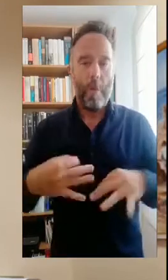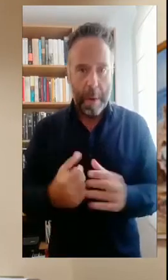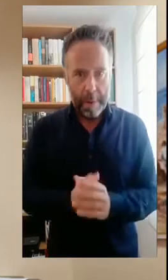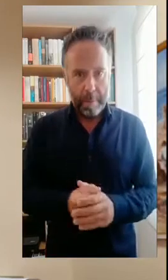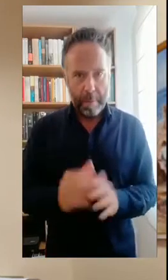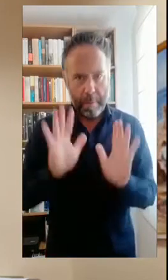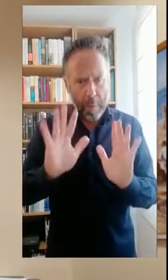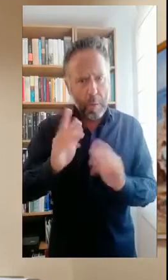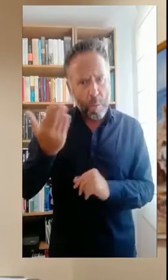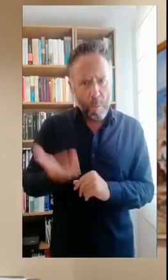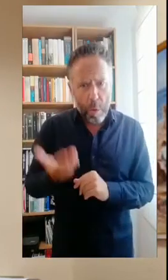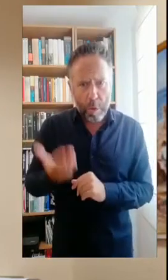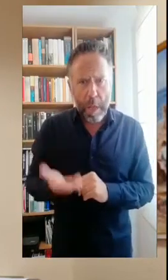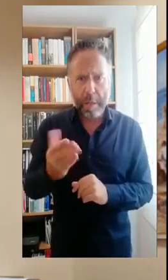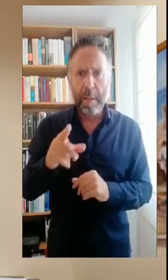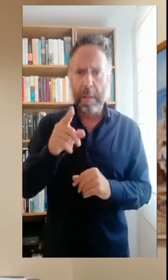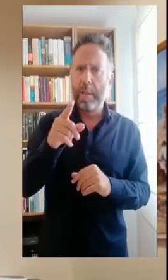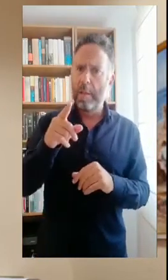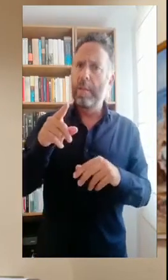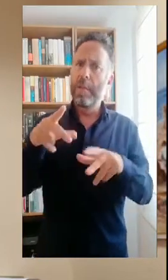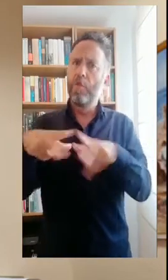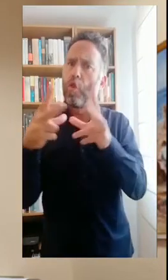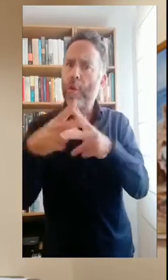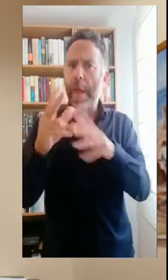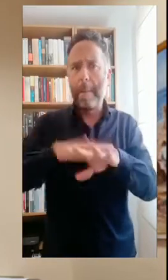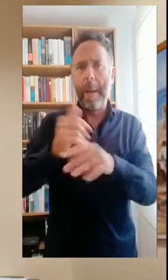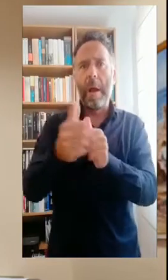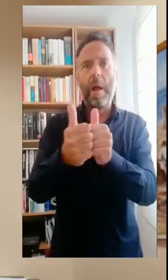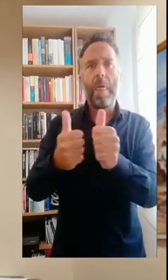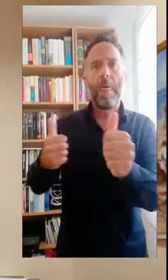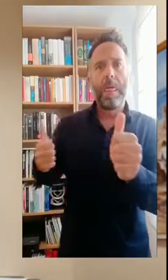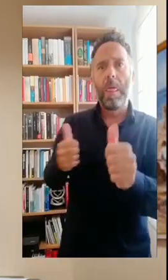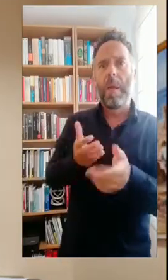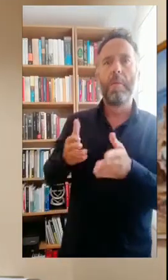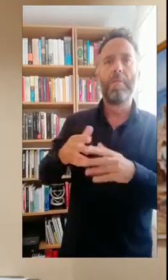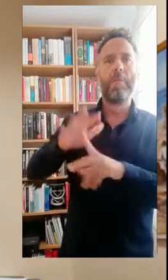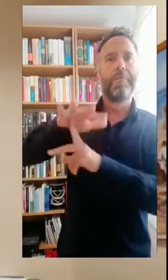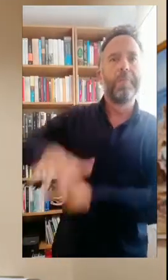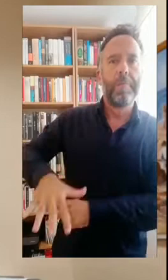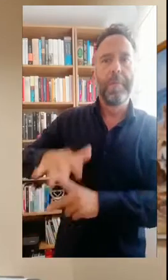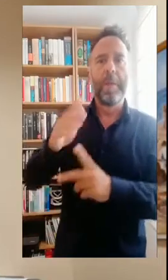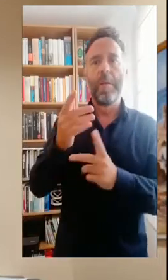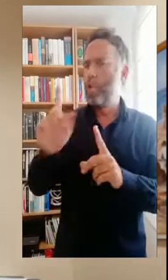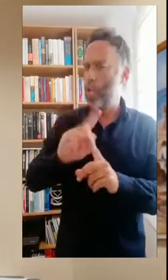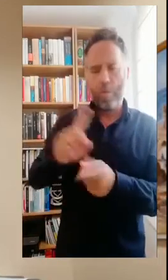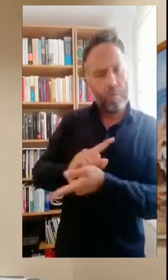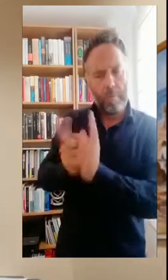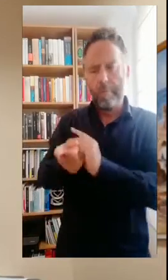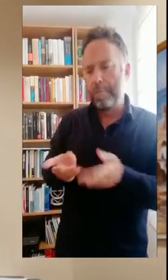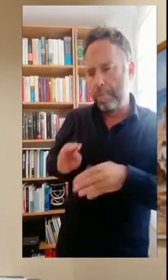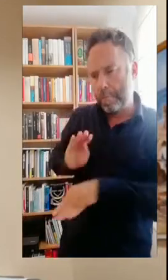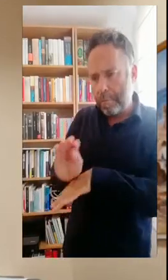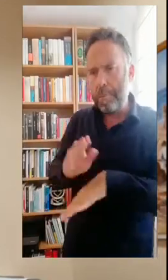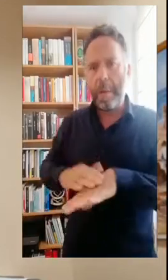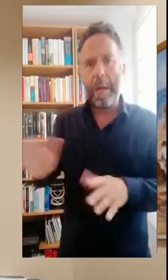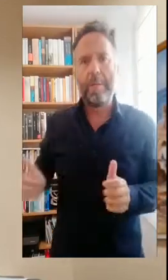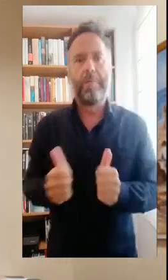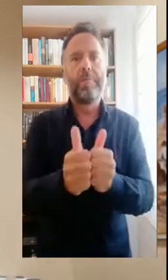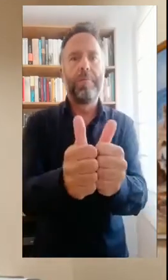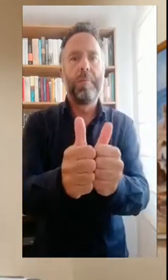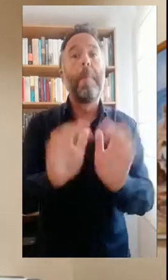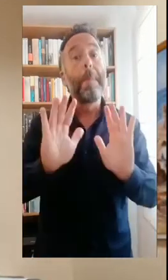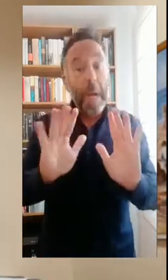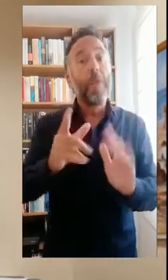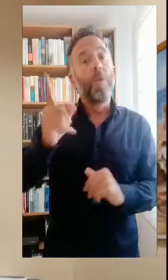desenfoquemos también en lo importante que es lo social, es que nadie quede extendido por motivo de la pandemia, pero también que podamos